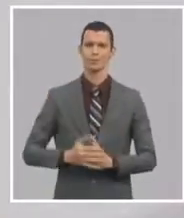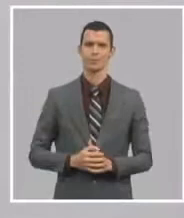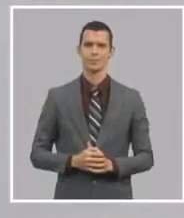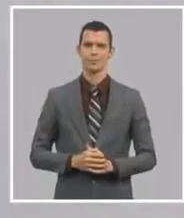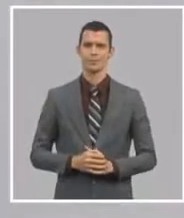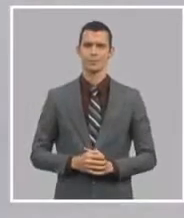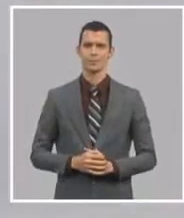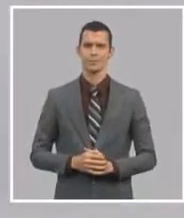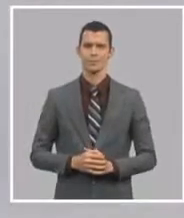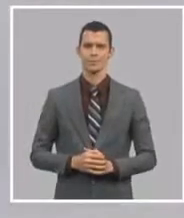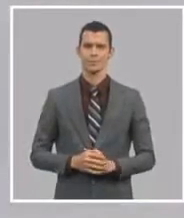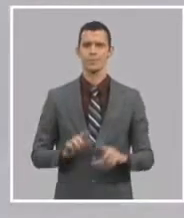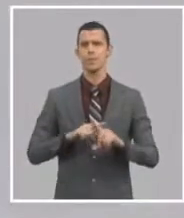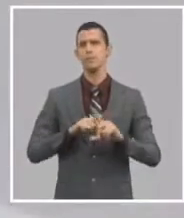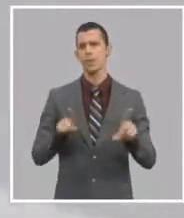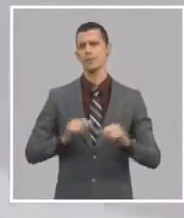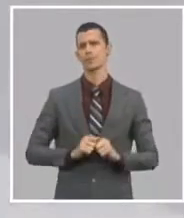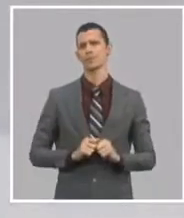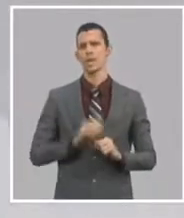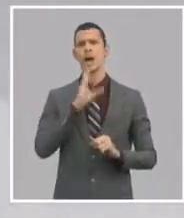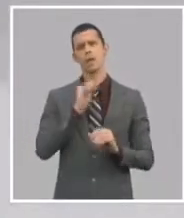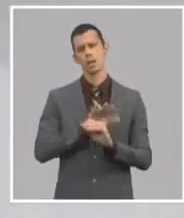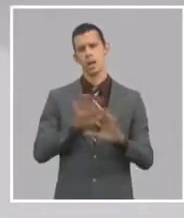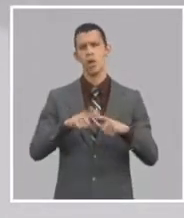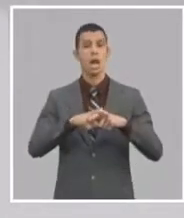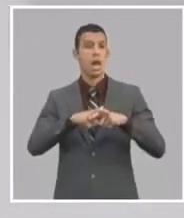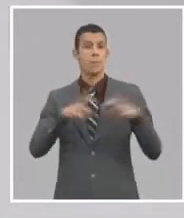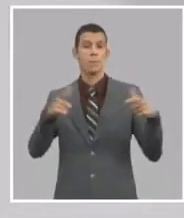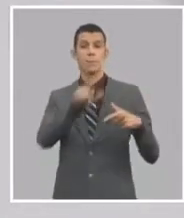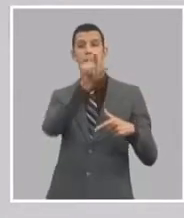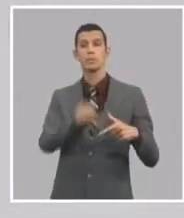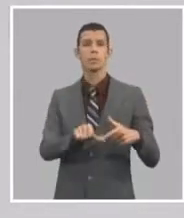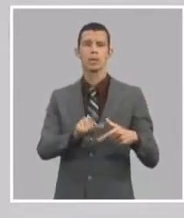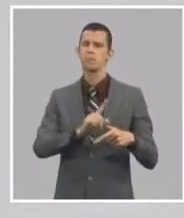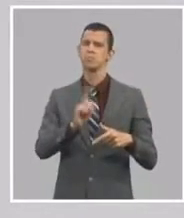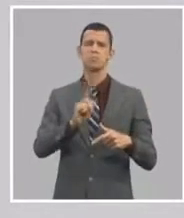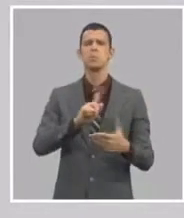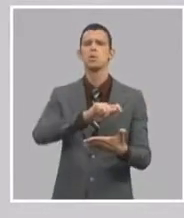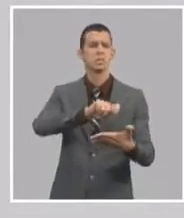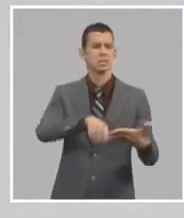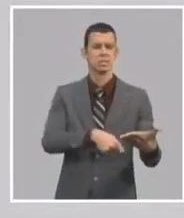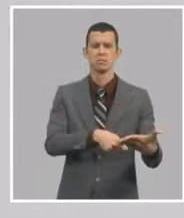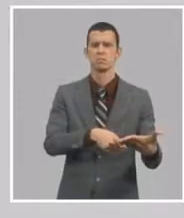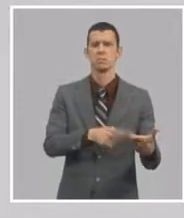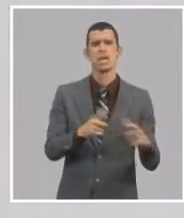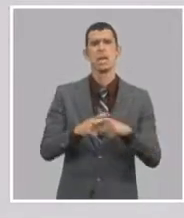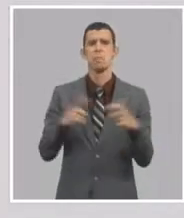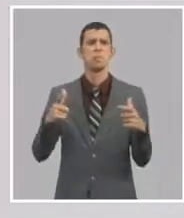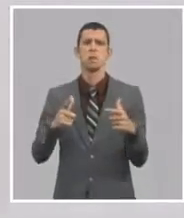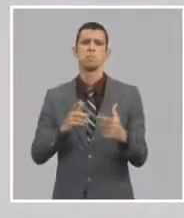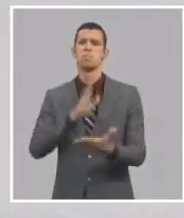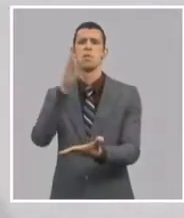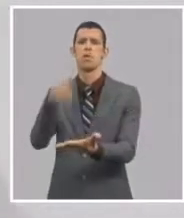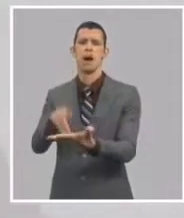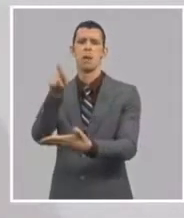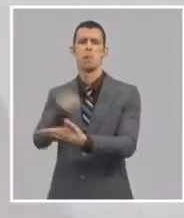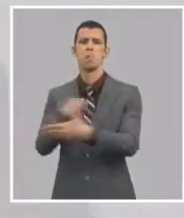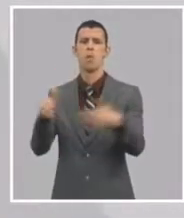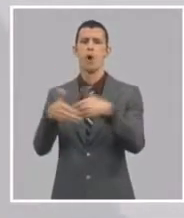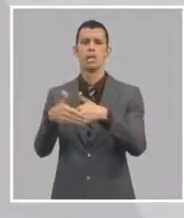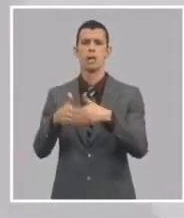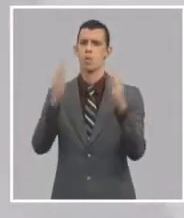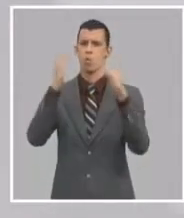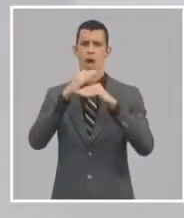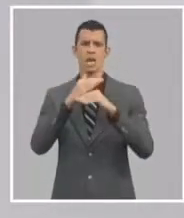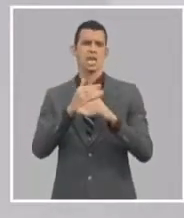votar, ni se inscribe ni vota. El otro 50% más o menos que vota, si usted lo divide entre dos, le da que más o menos cada